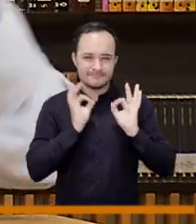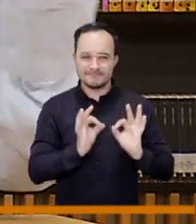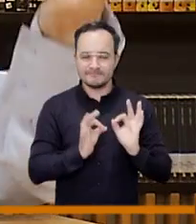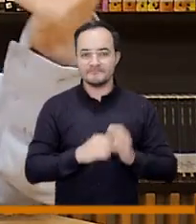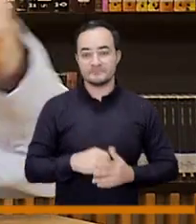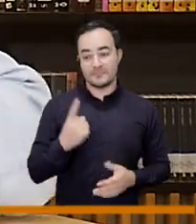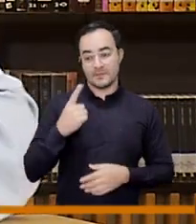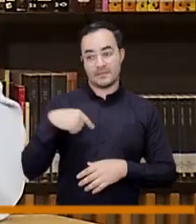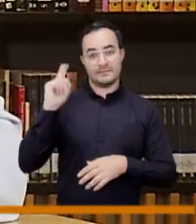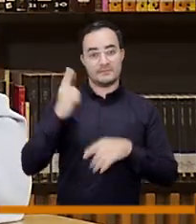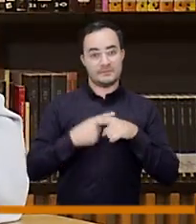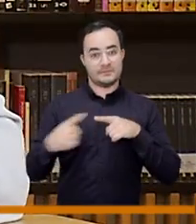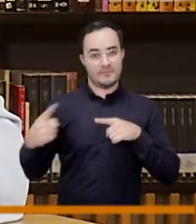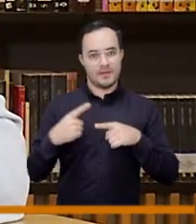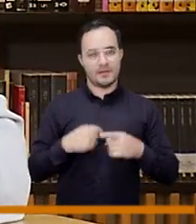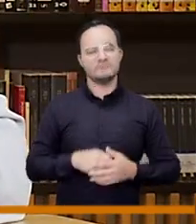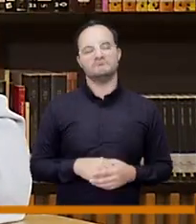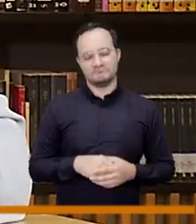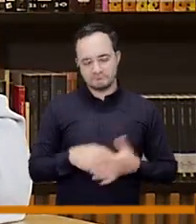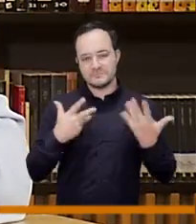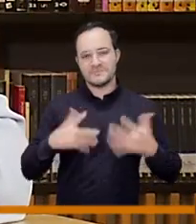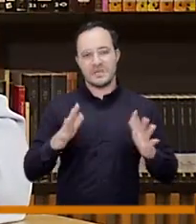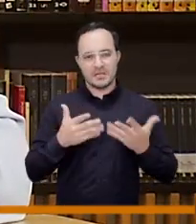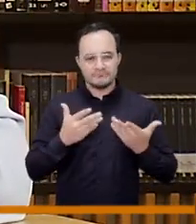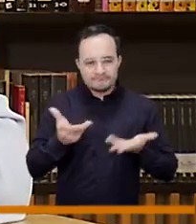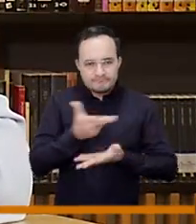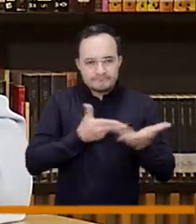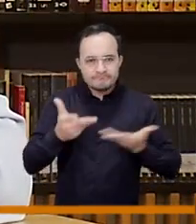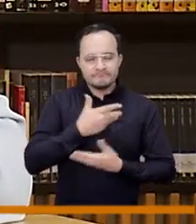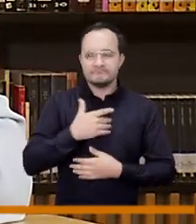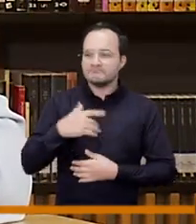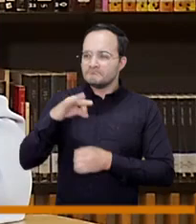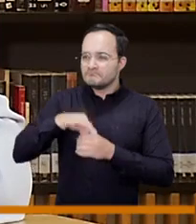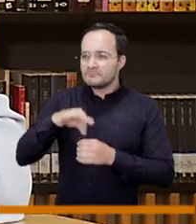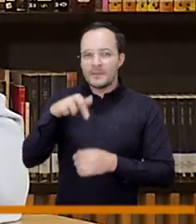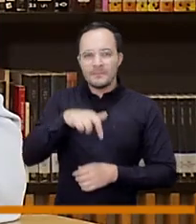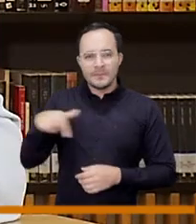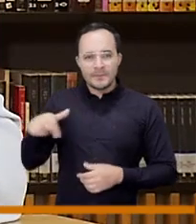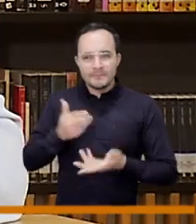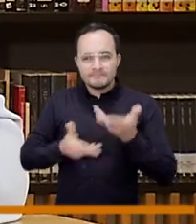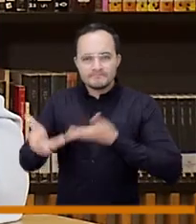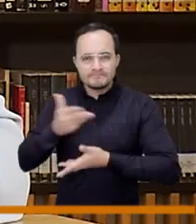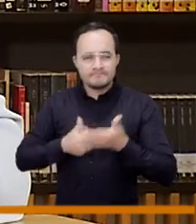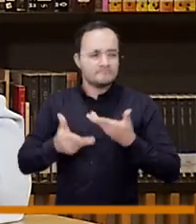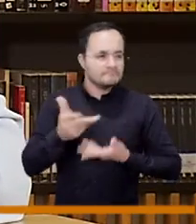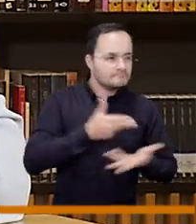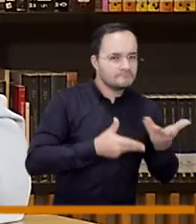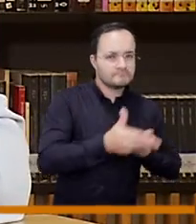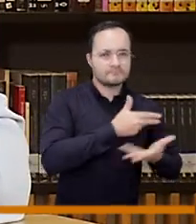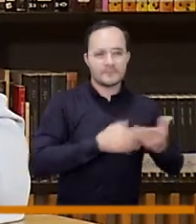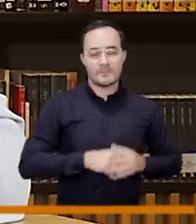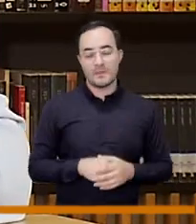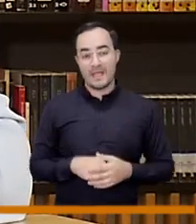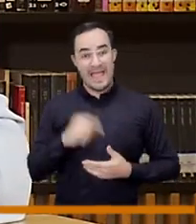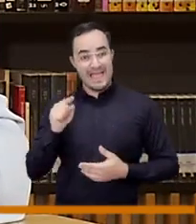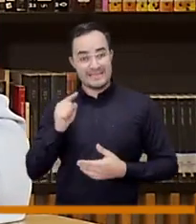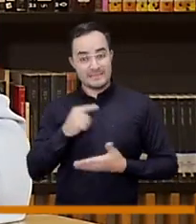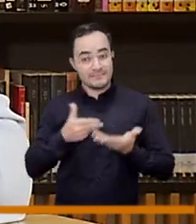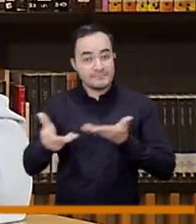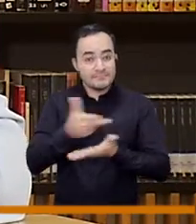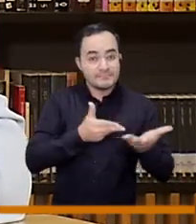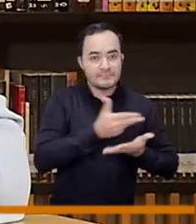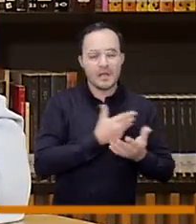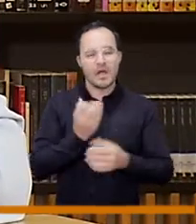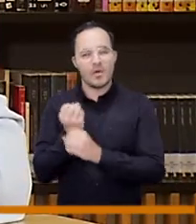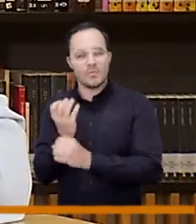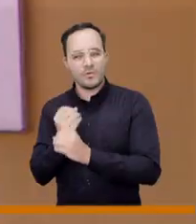en la semana pasada se hicieron las elecciones de presupuesto participativo y también estuvimos analizando que en cada uno de